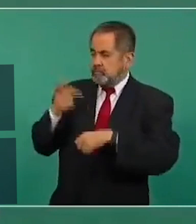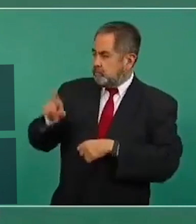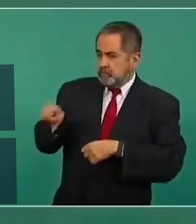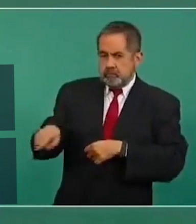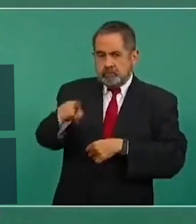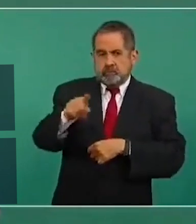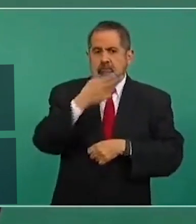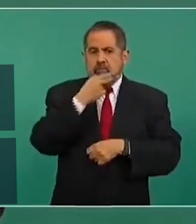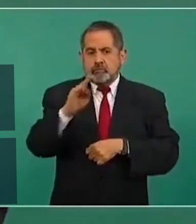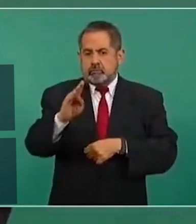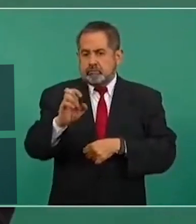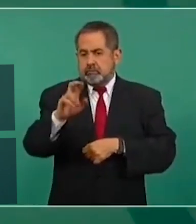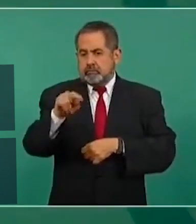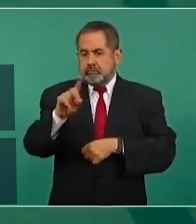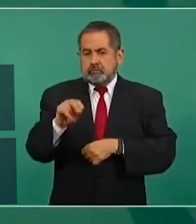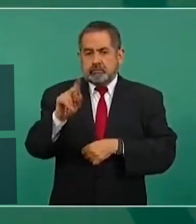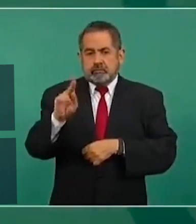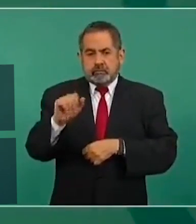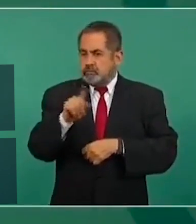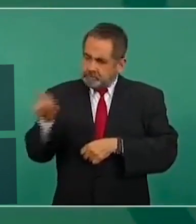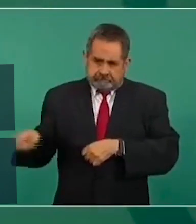a Bernardo Batis, de que procediera.